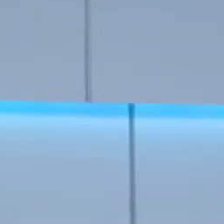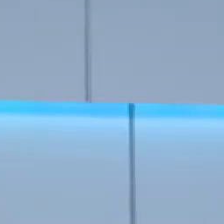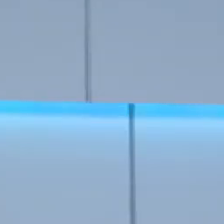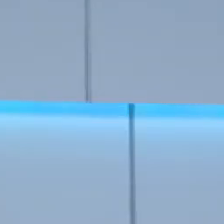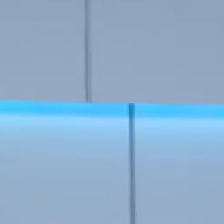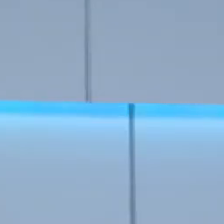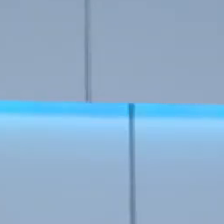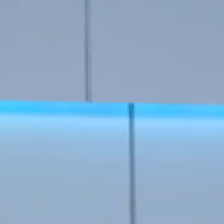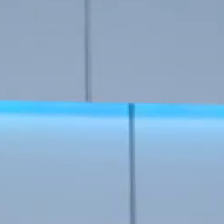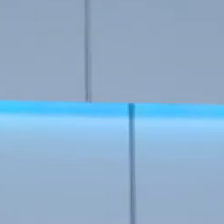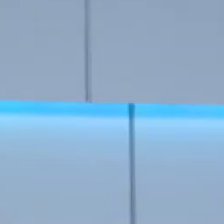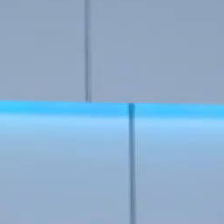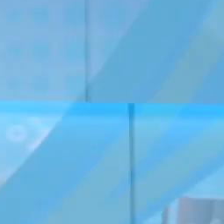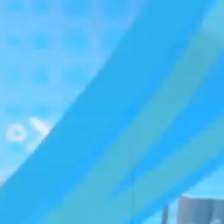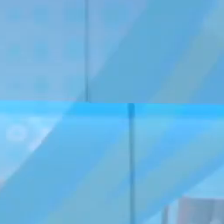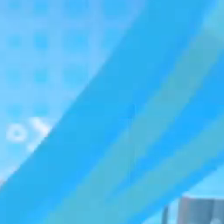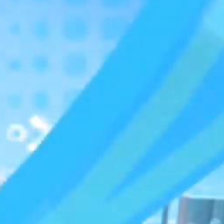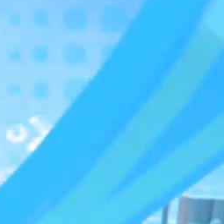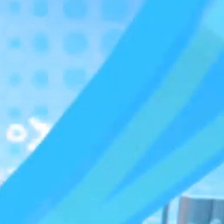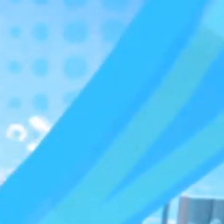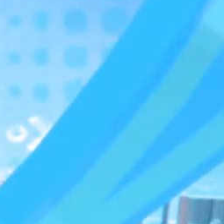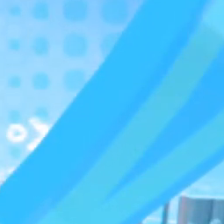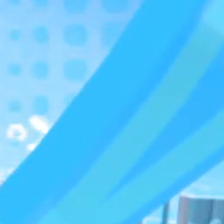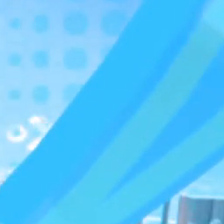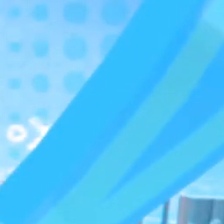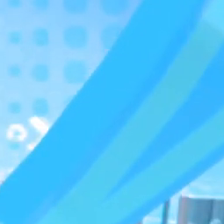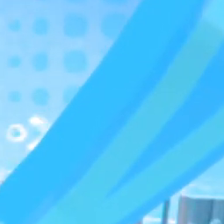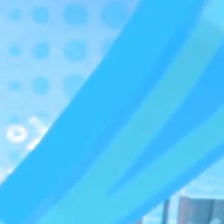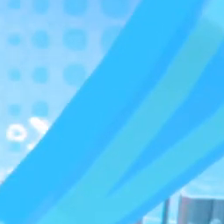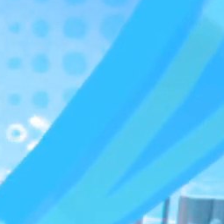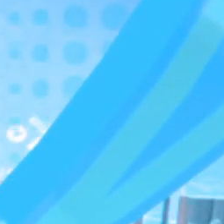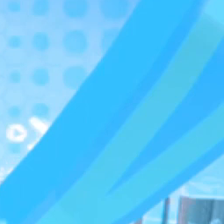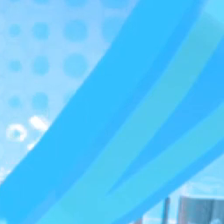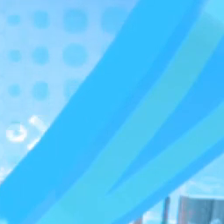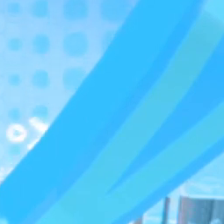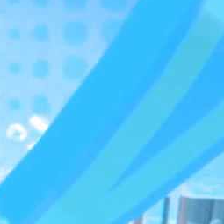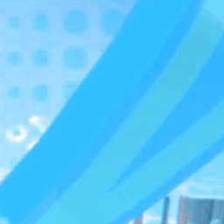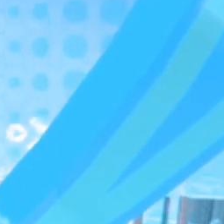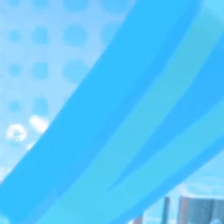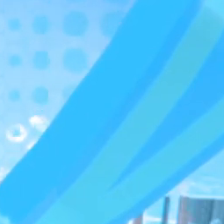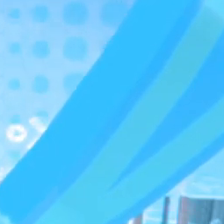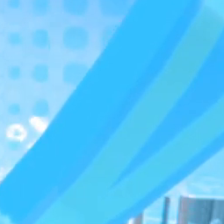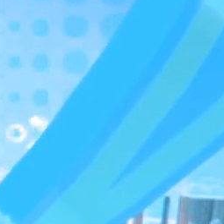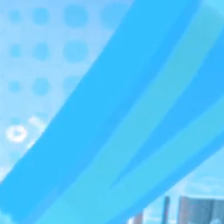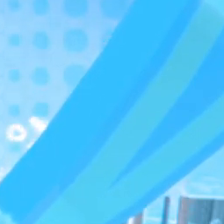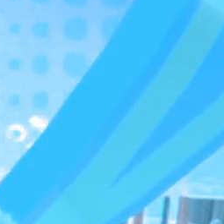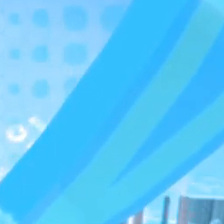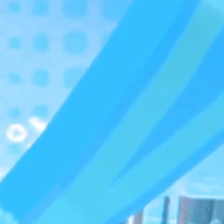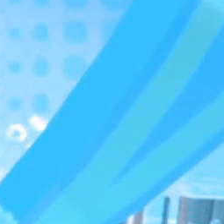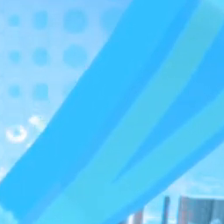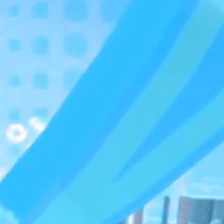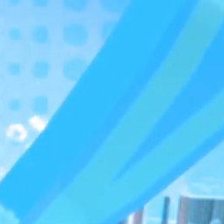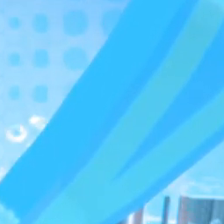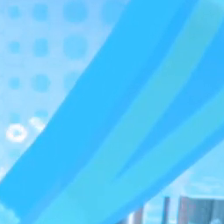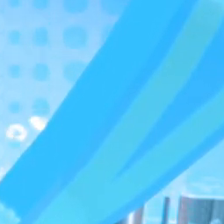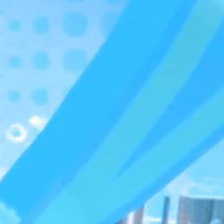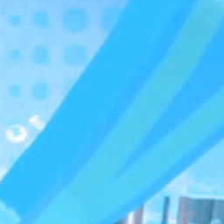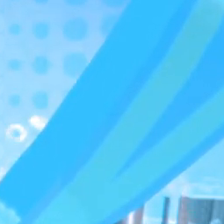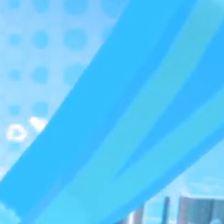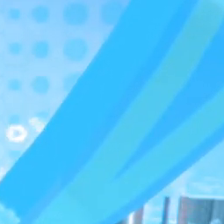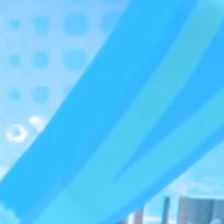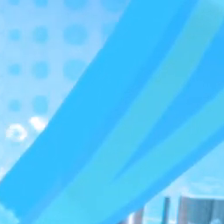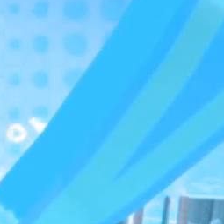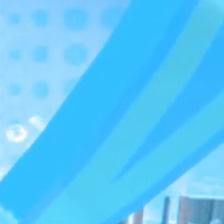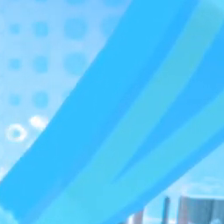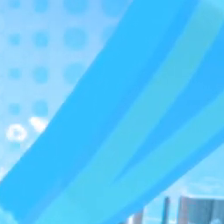Vamos ahora a ver el valor de la tasa básica pasiva, que es uno de los principales insumos que se